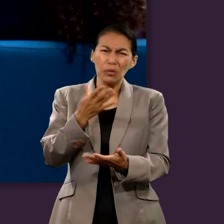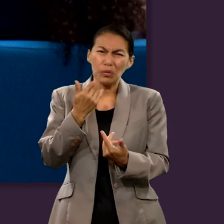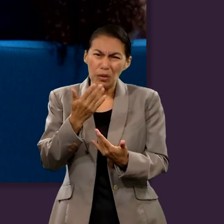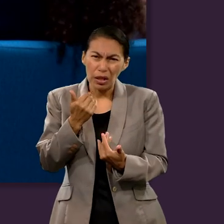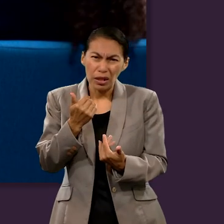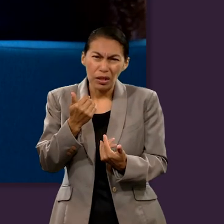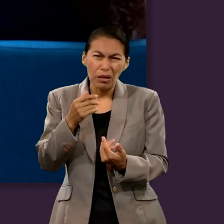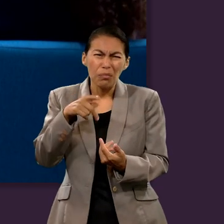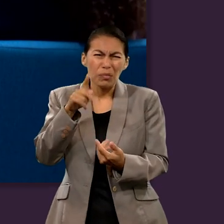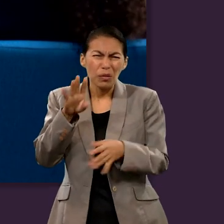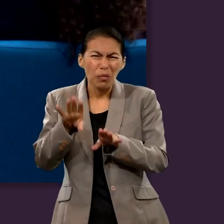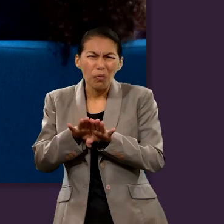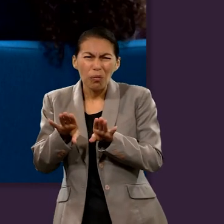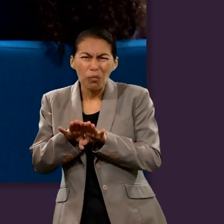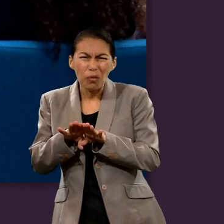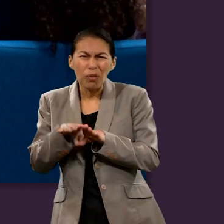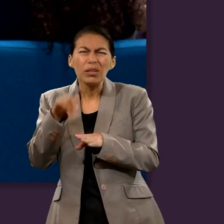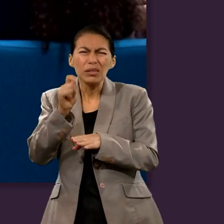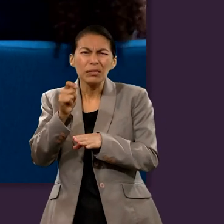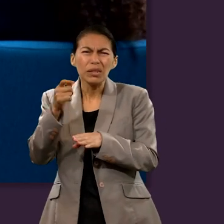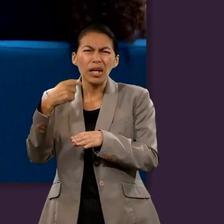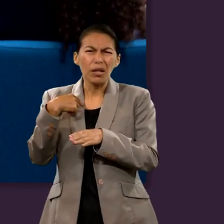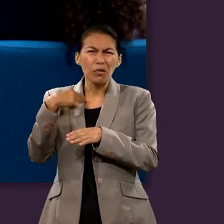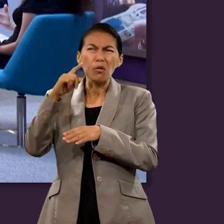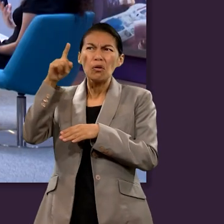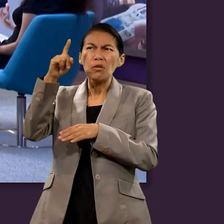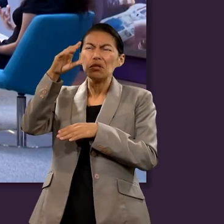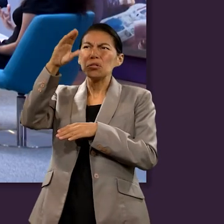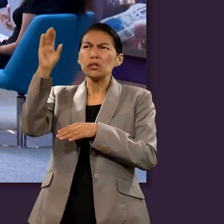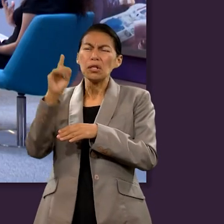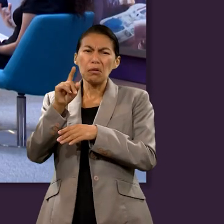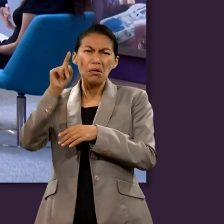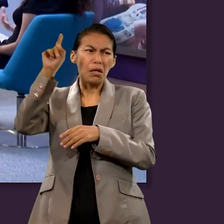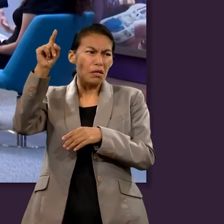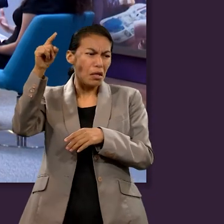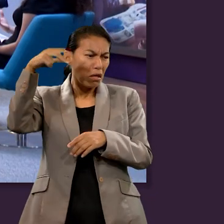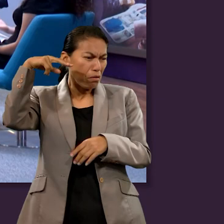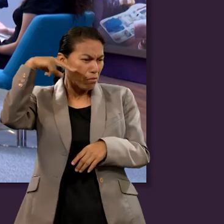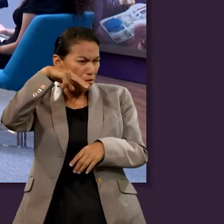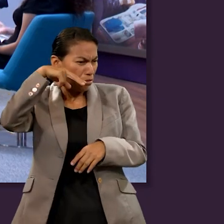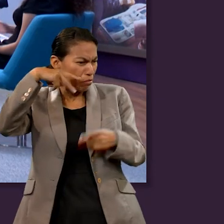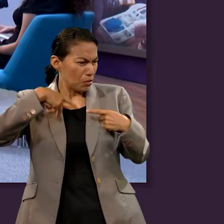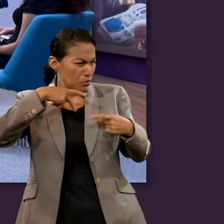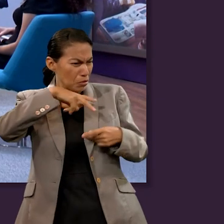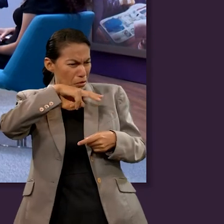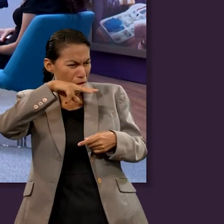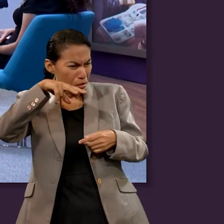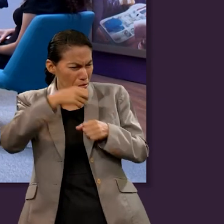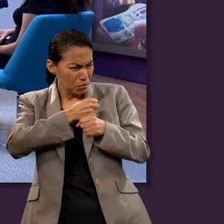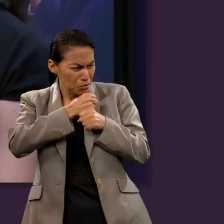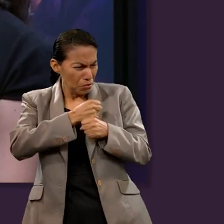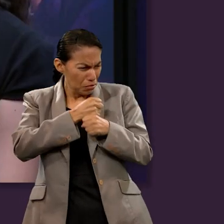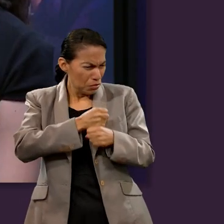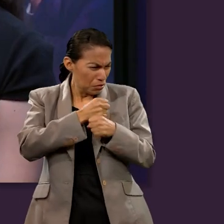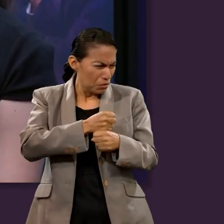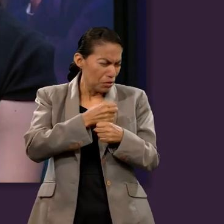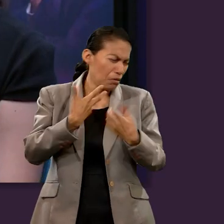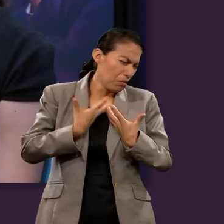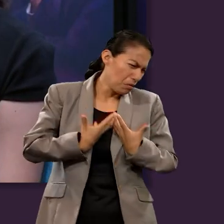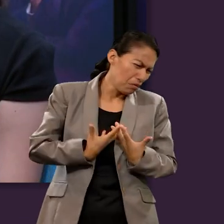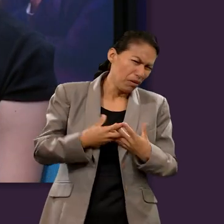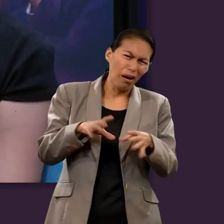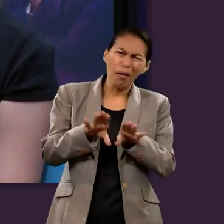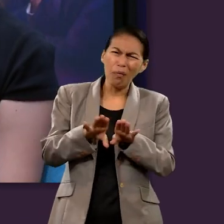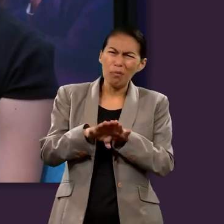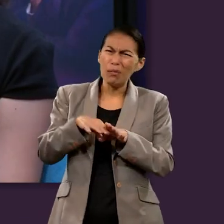el cielo no va haber más llanto y no va haber más dolor. Entonces, ¿cómo yo podría no sentir dolor si estoy viendo a mis seres